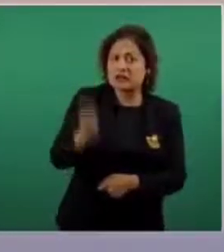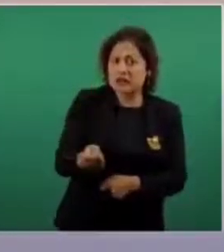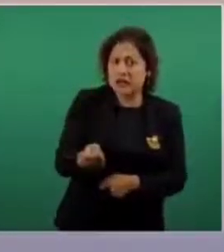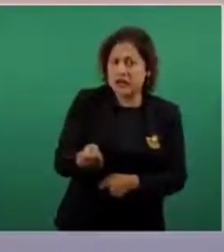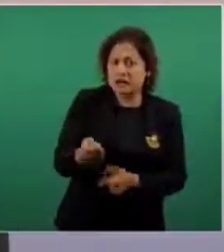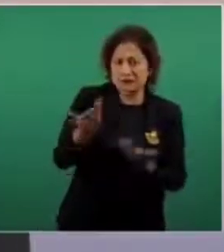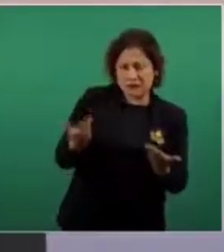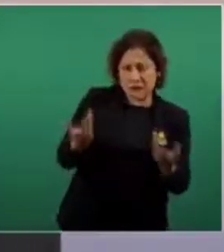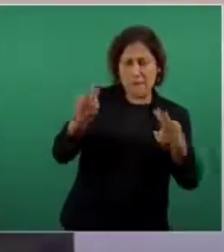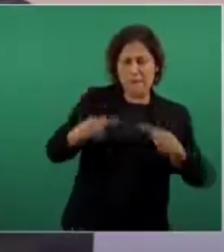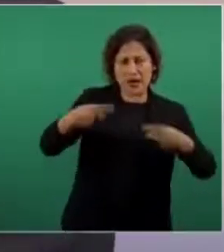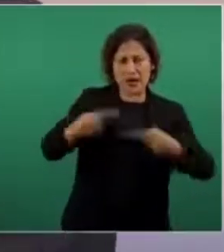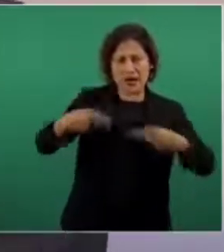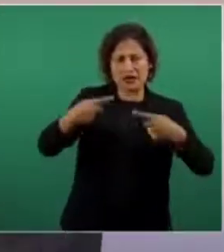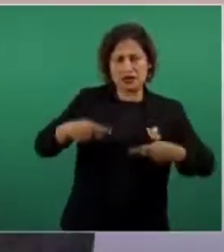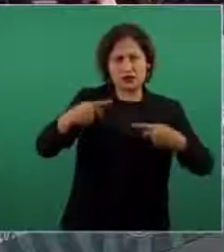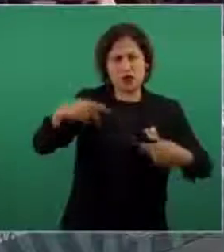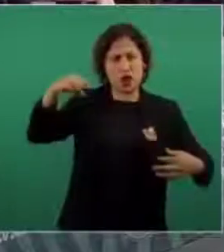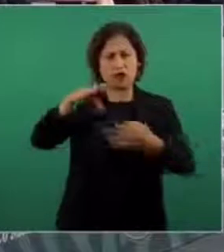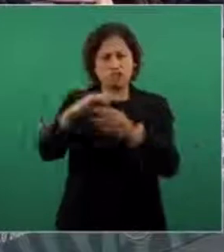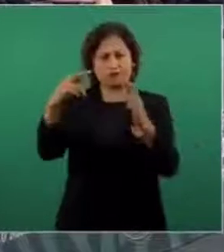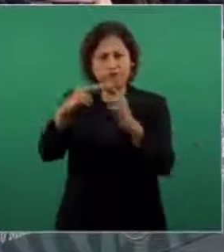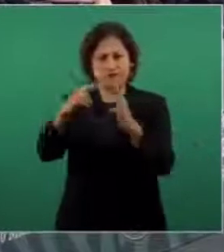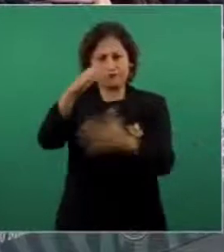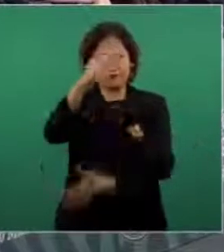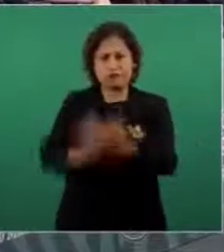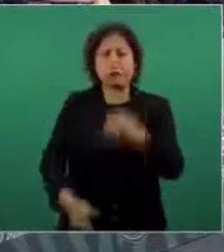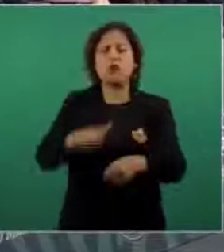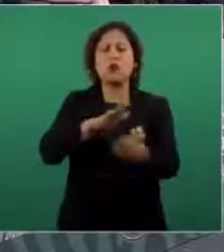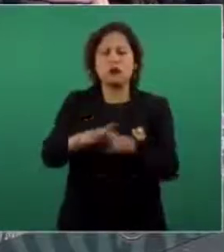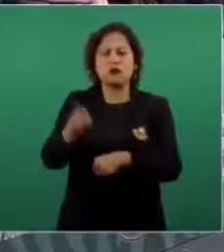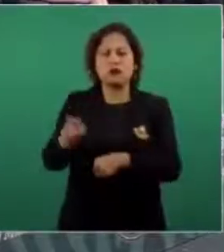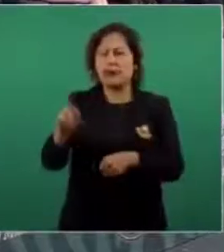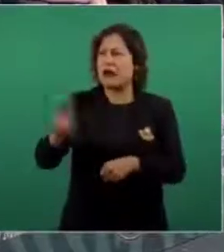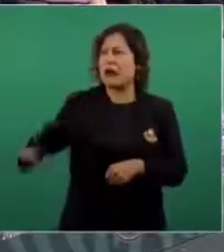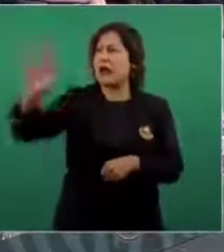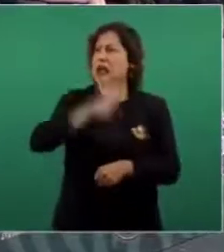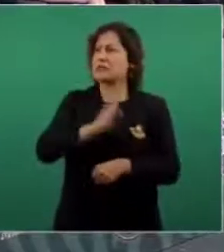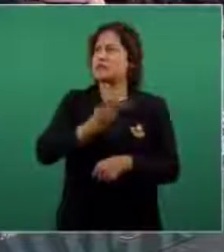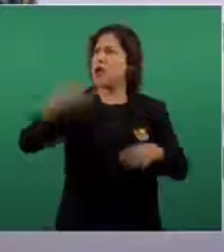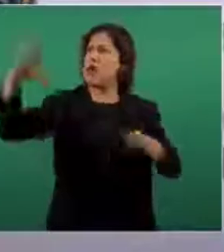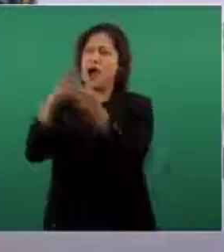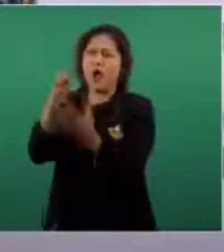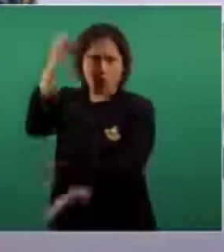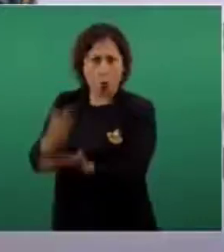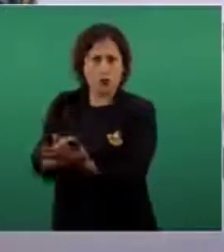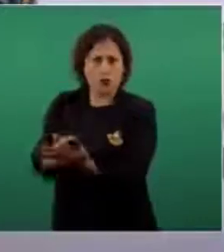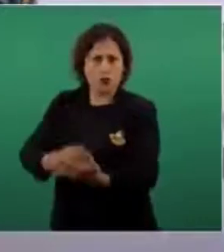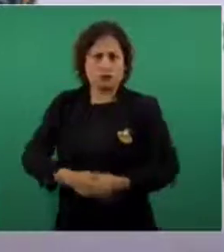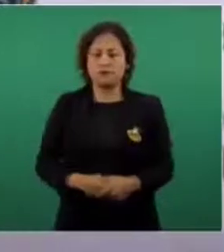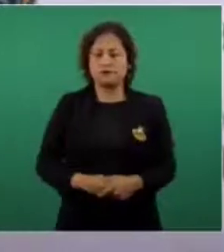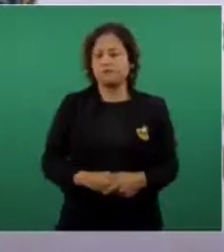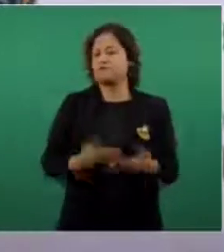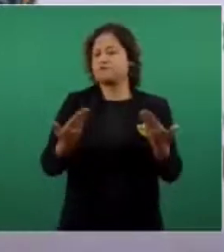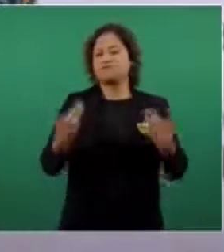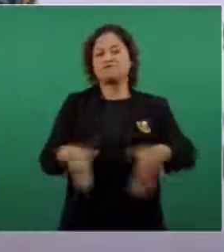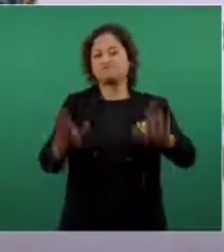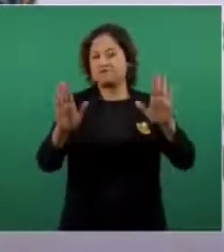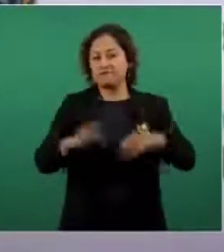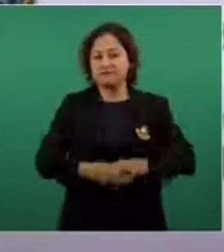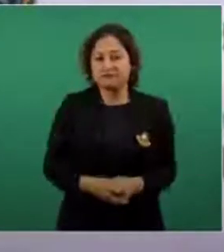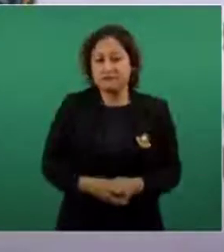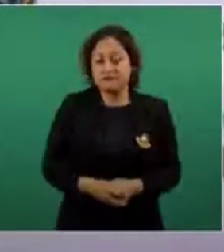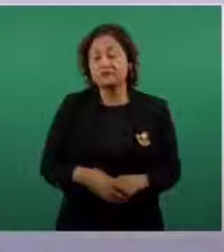verdadero católico el que no esté sujeto al déspota español? En fin, si Hidalgo